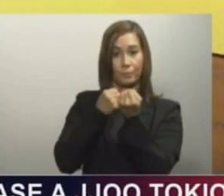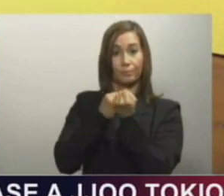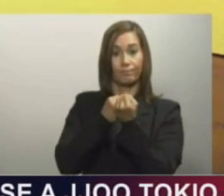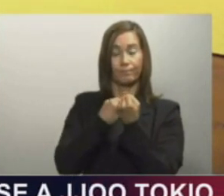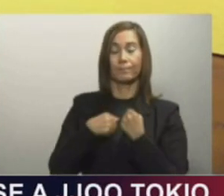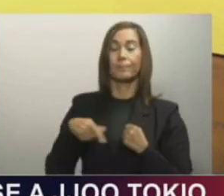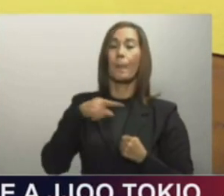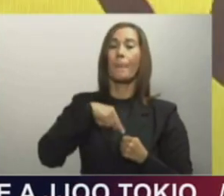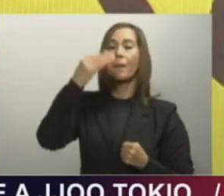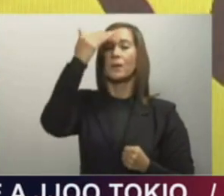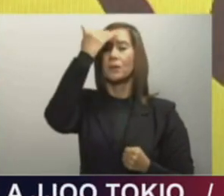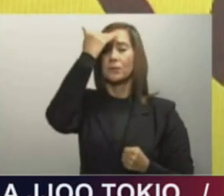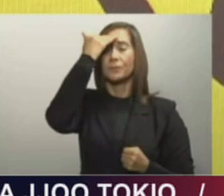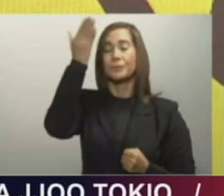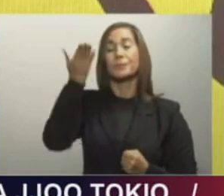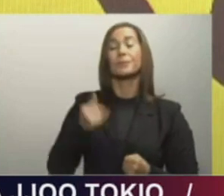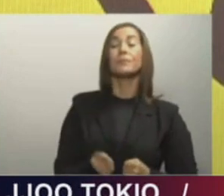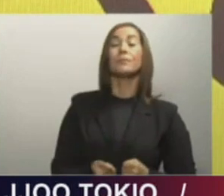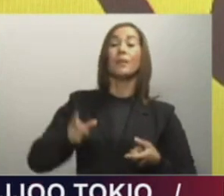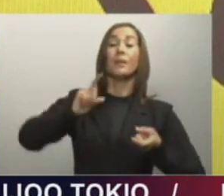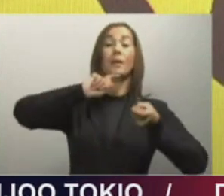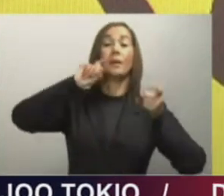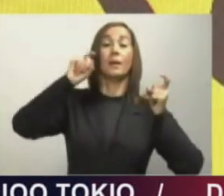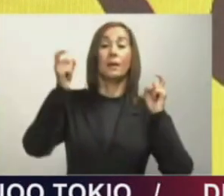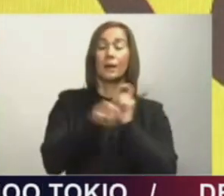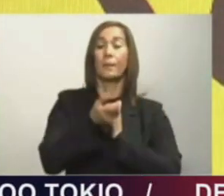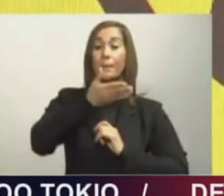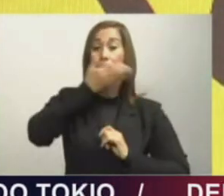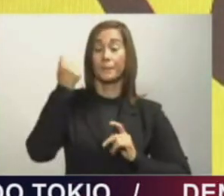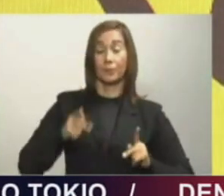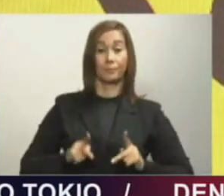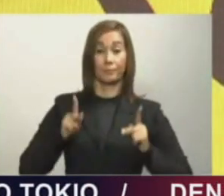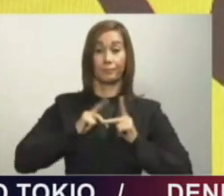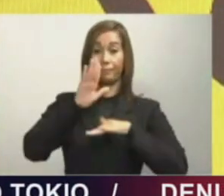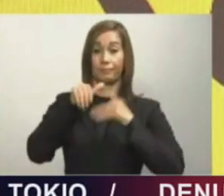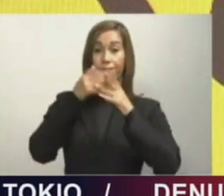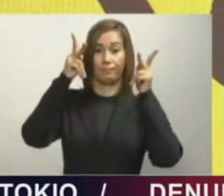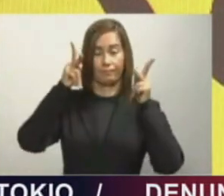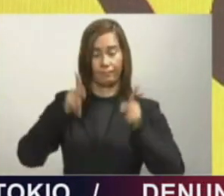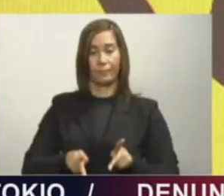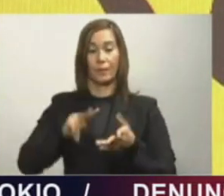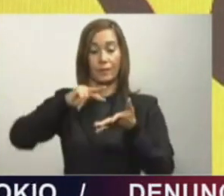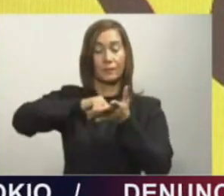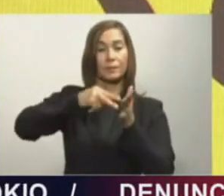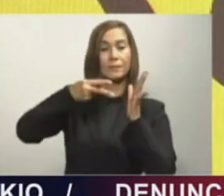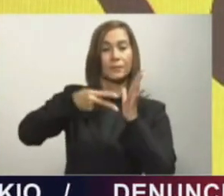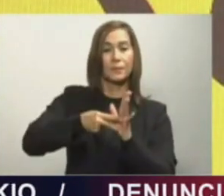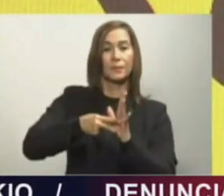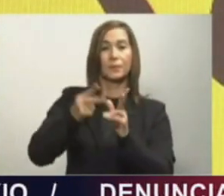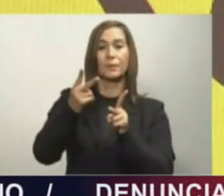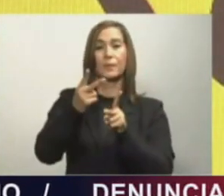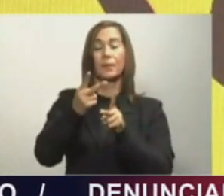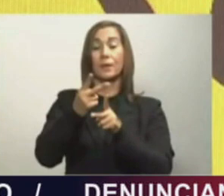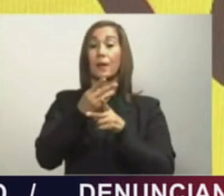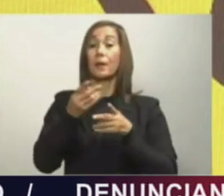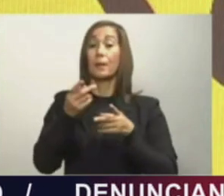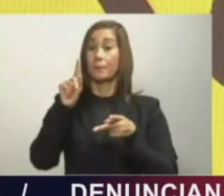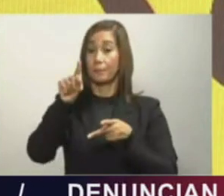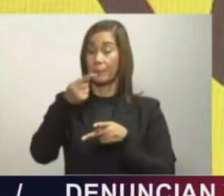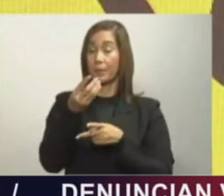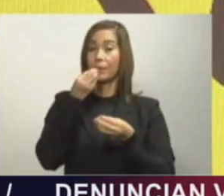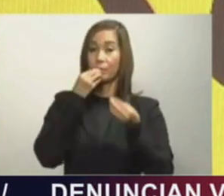convencidos de que mejorar la calidad de vida de las personas implica asegurar una buena alimentación,